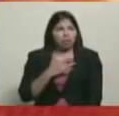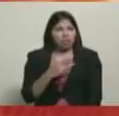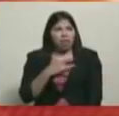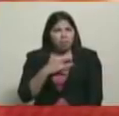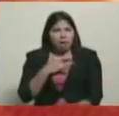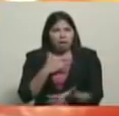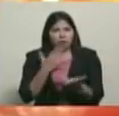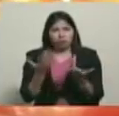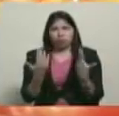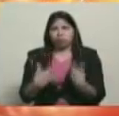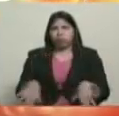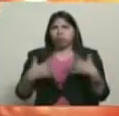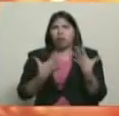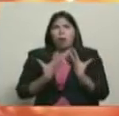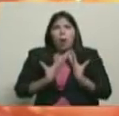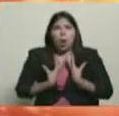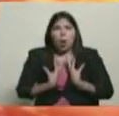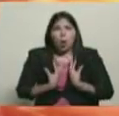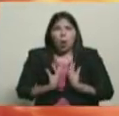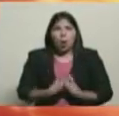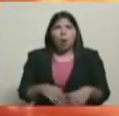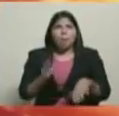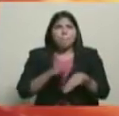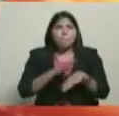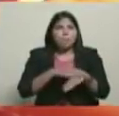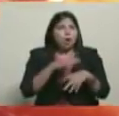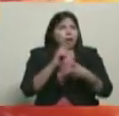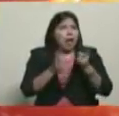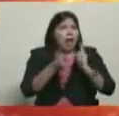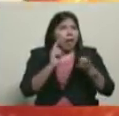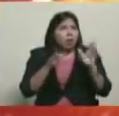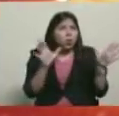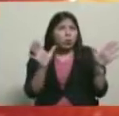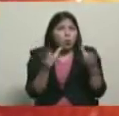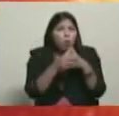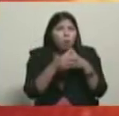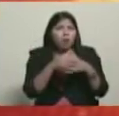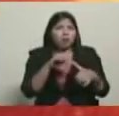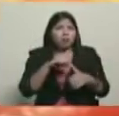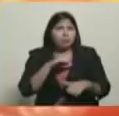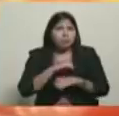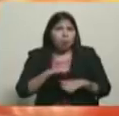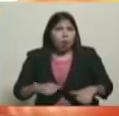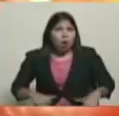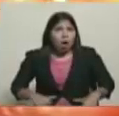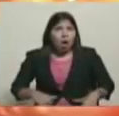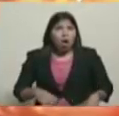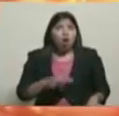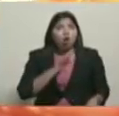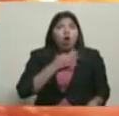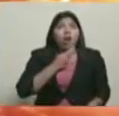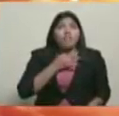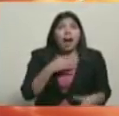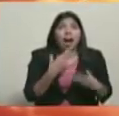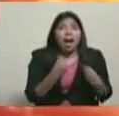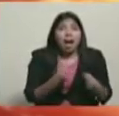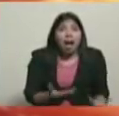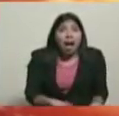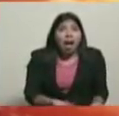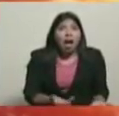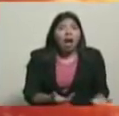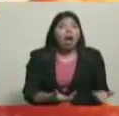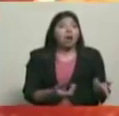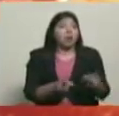la indignación de nuestra Fuerza Armada Nacional Bolivariana cuando grupos minoritarios, cobardes, se prestan para este tipo de operaciones.